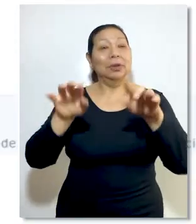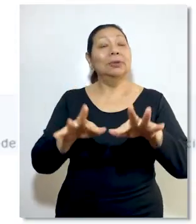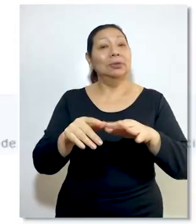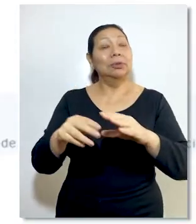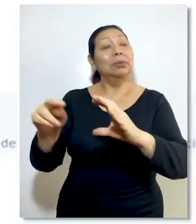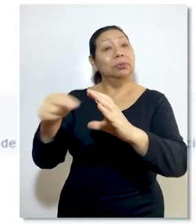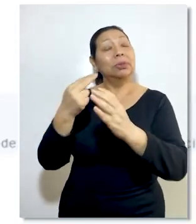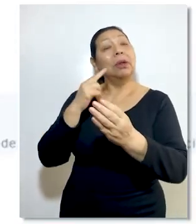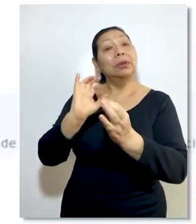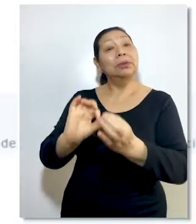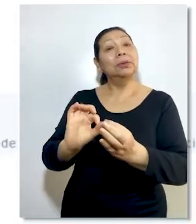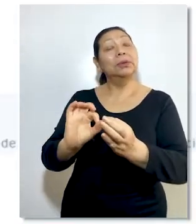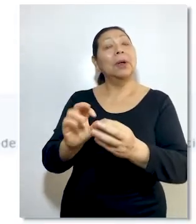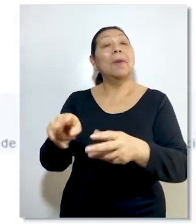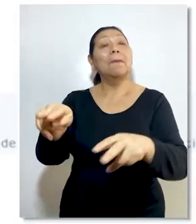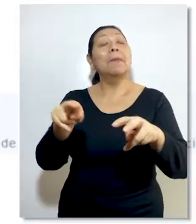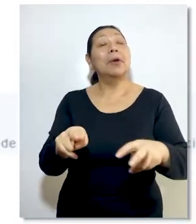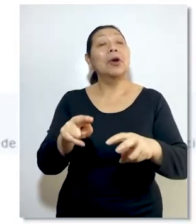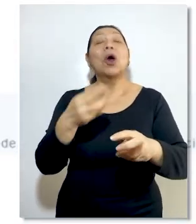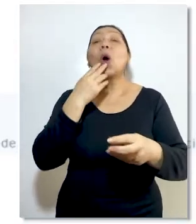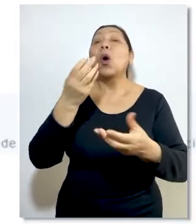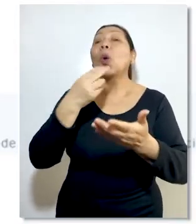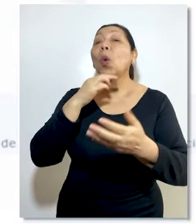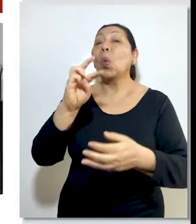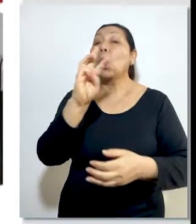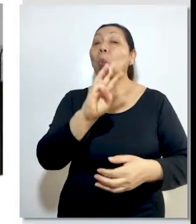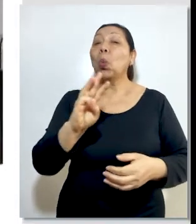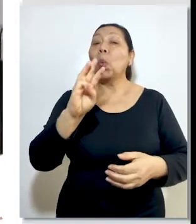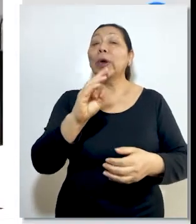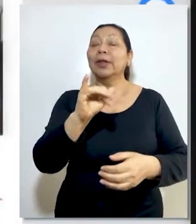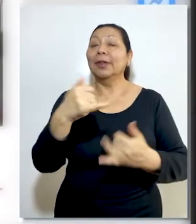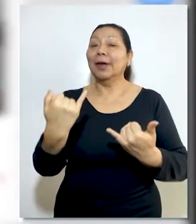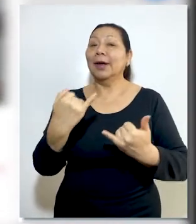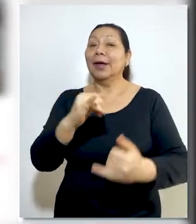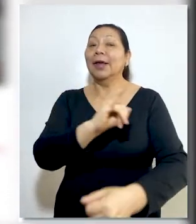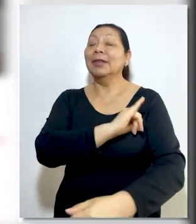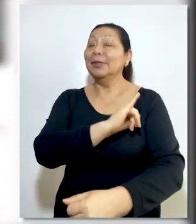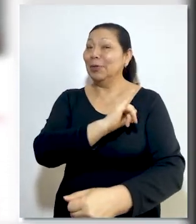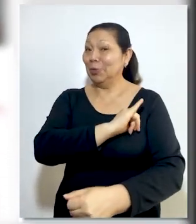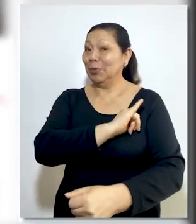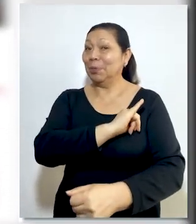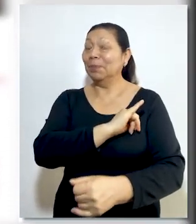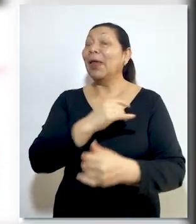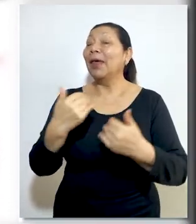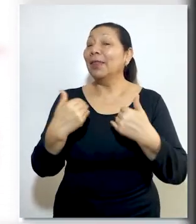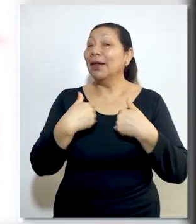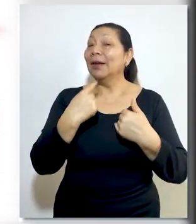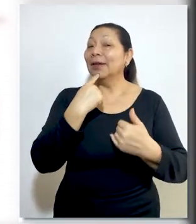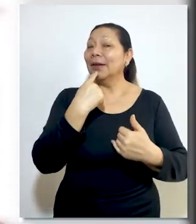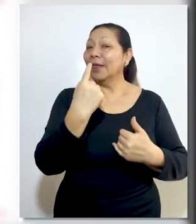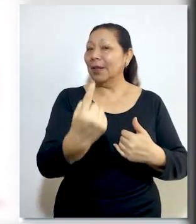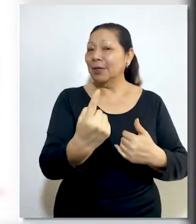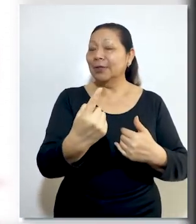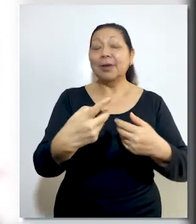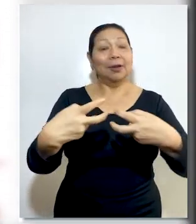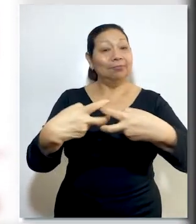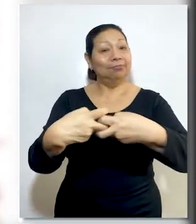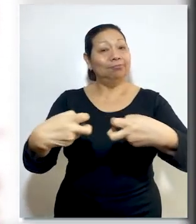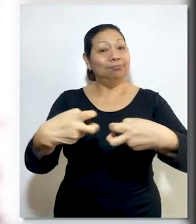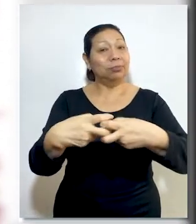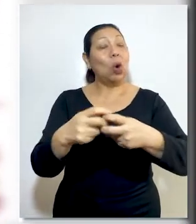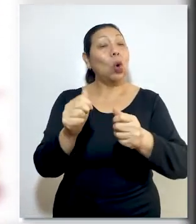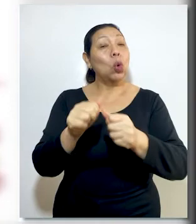ventanilla virtual o mesa de partes de nuestra portal web institucional. Además, deben indicar un correo